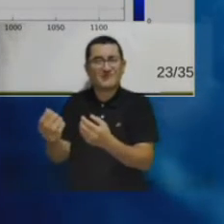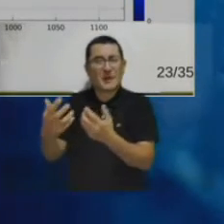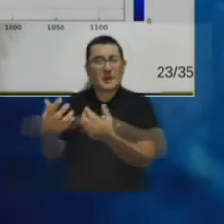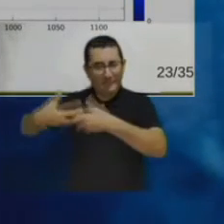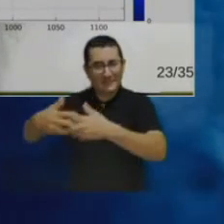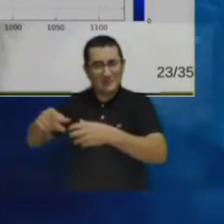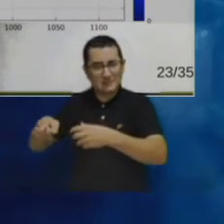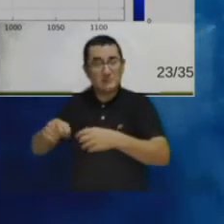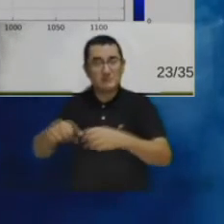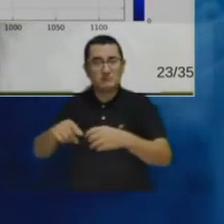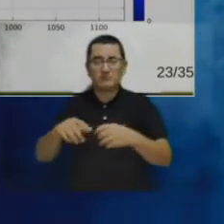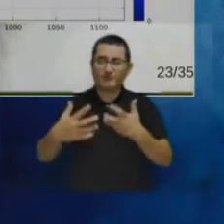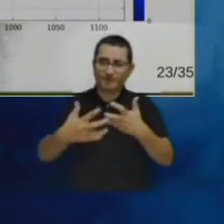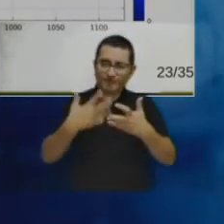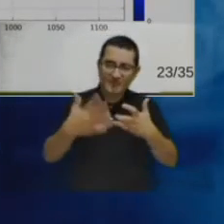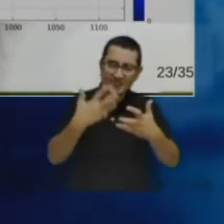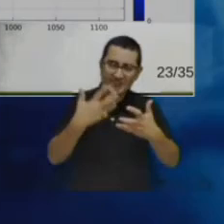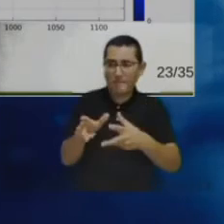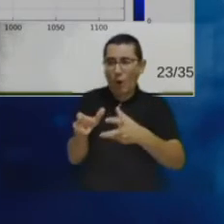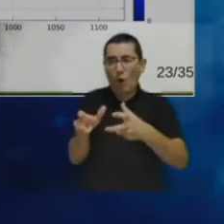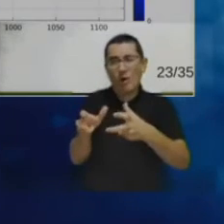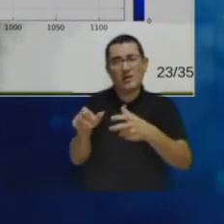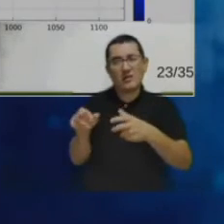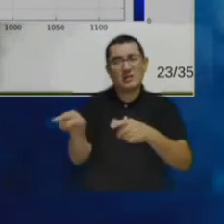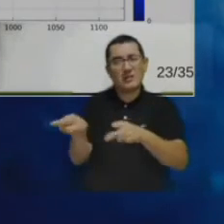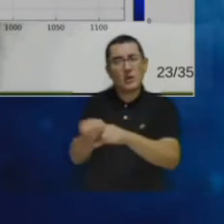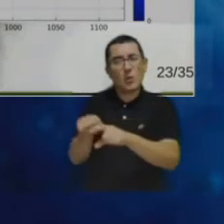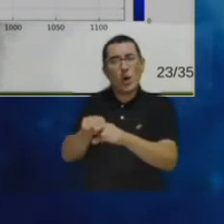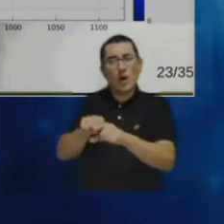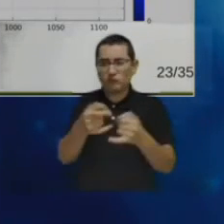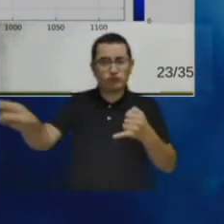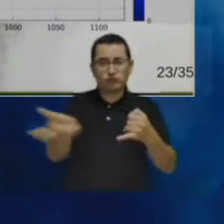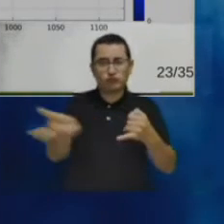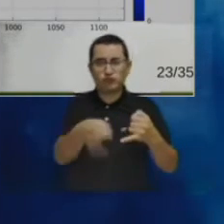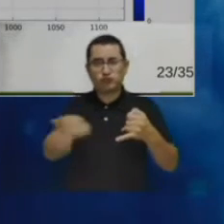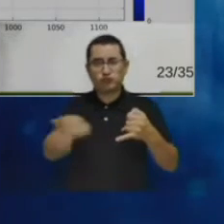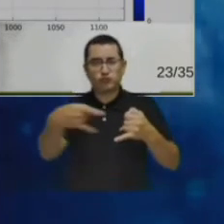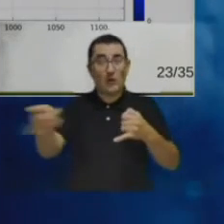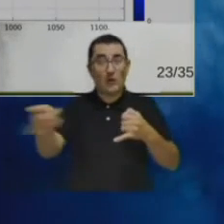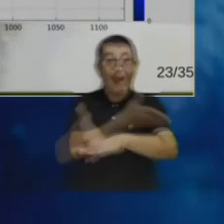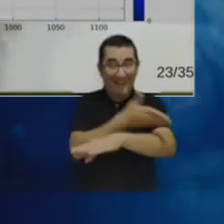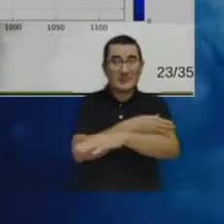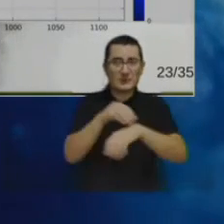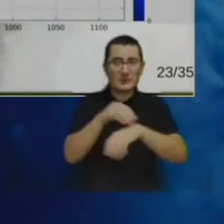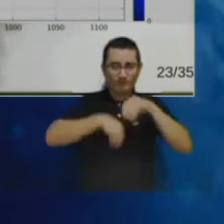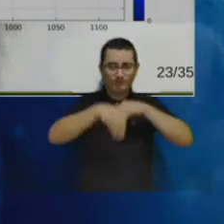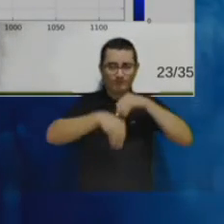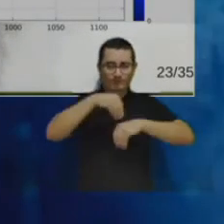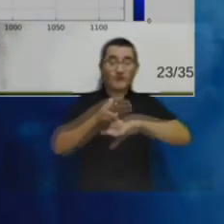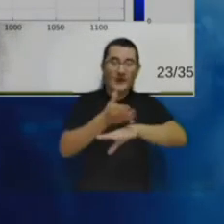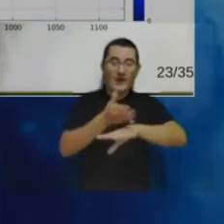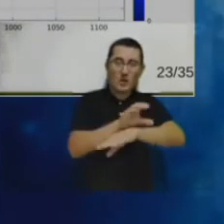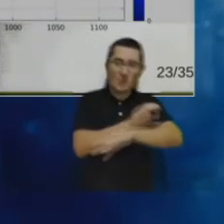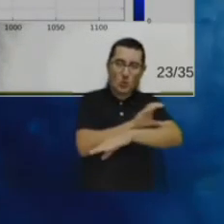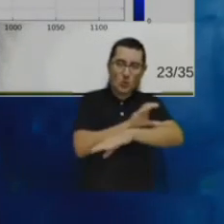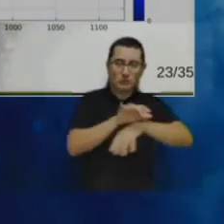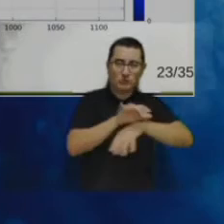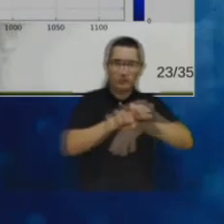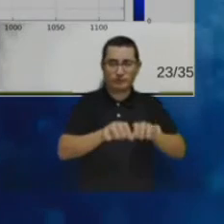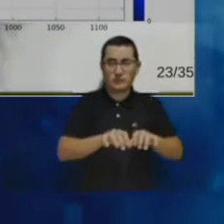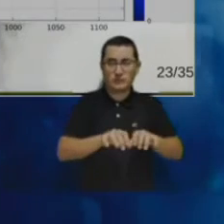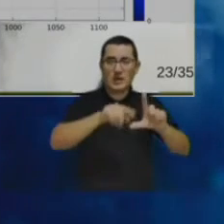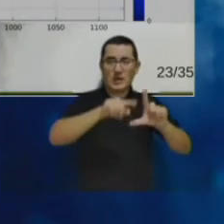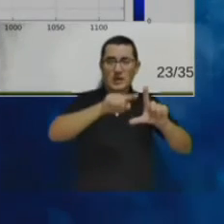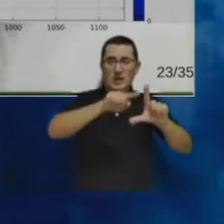captura el barrido que se hizo manualmente que son estos puntos y de allí establece los niveles de campo